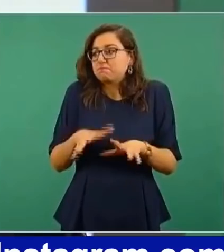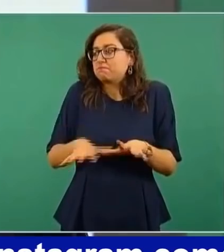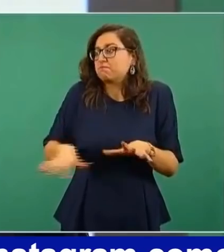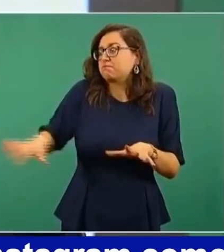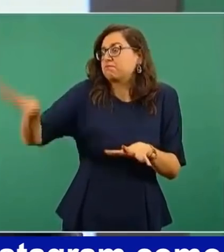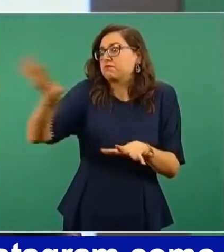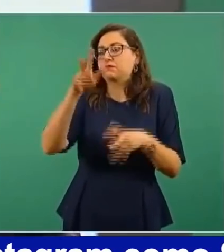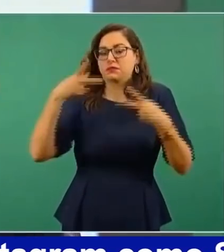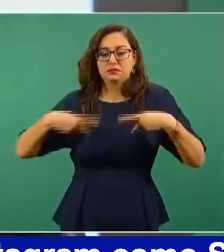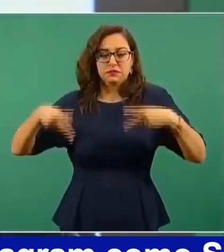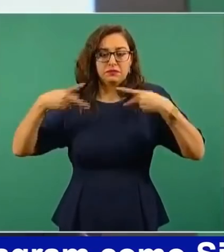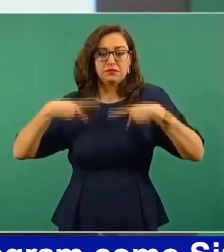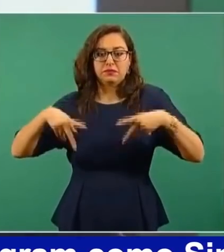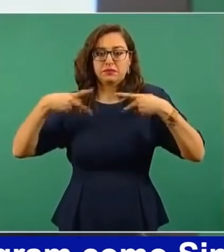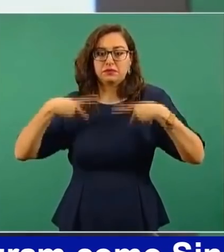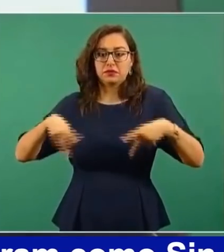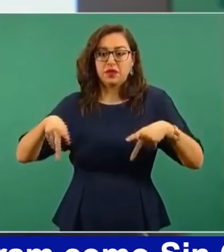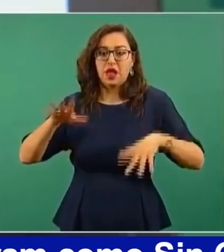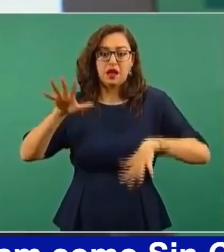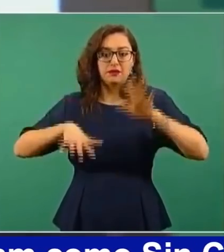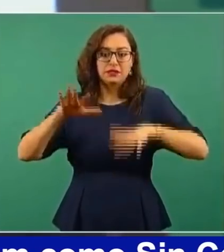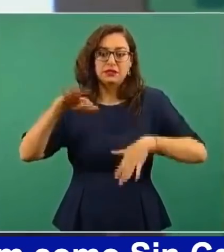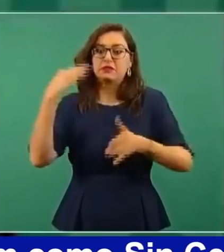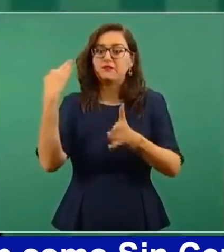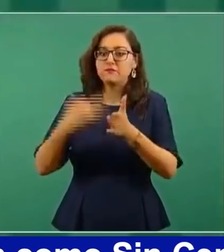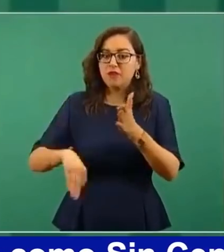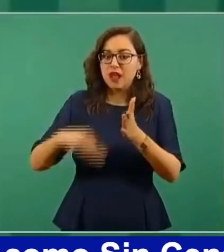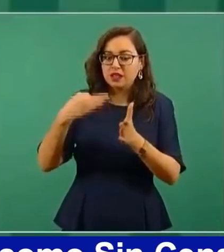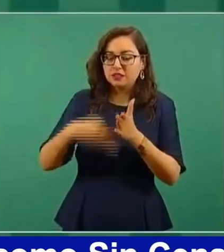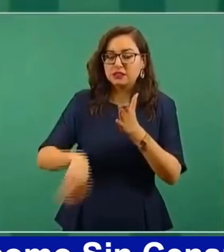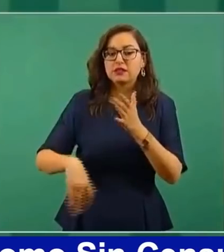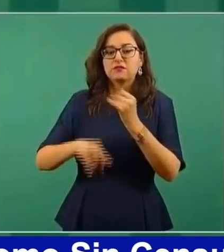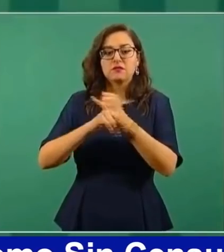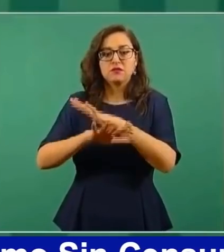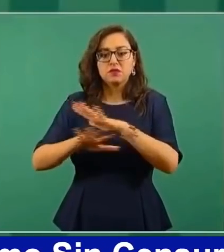no es algo